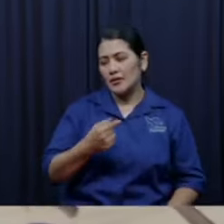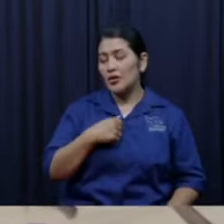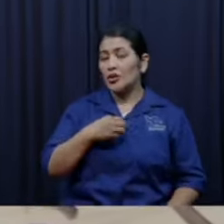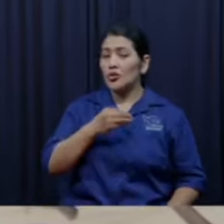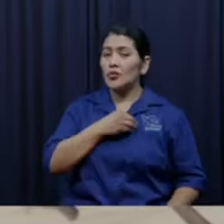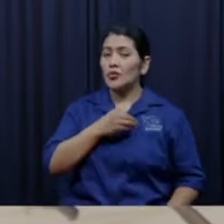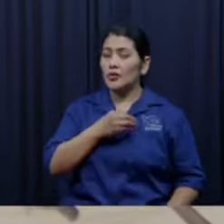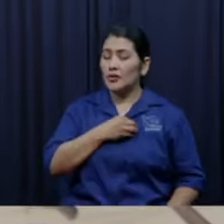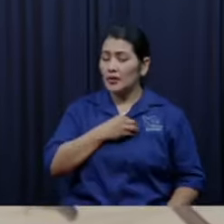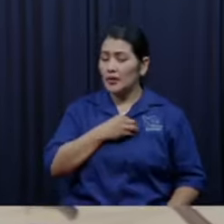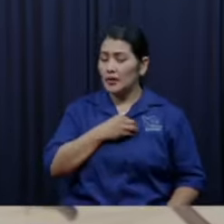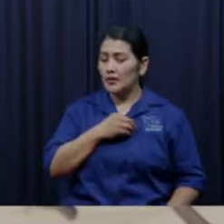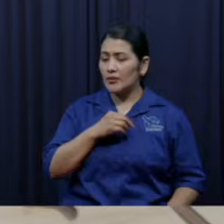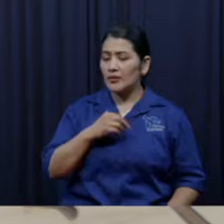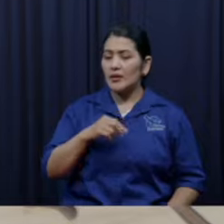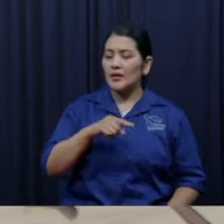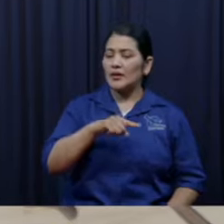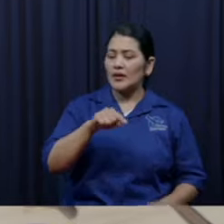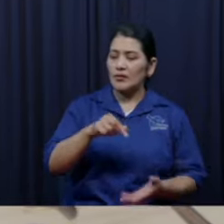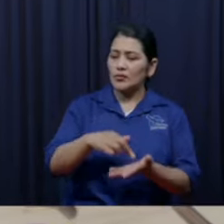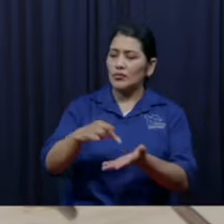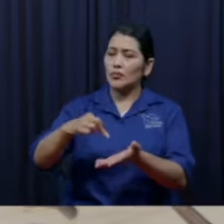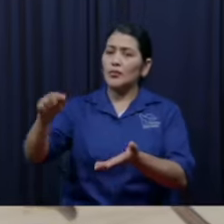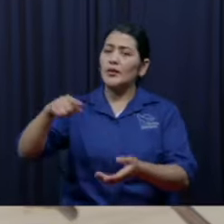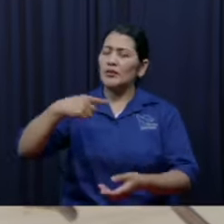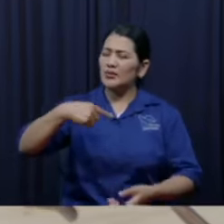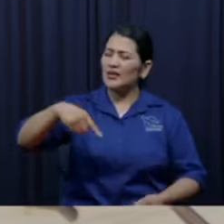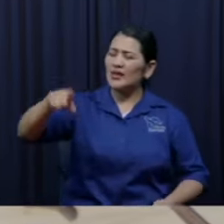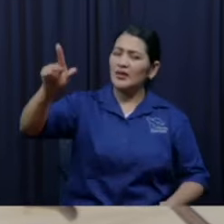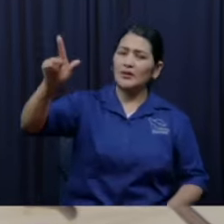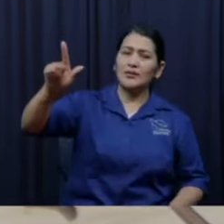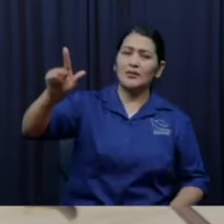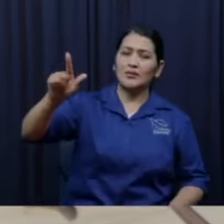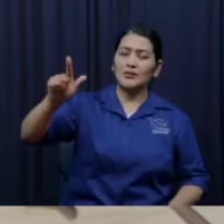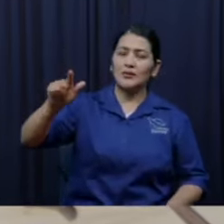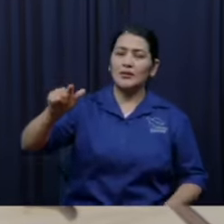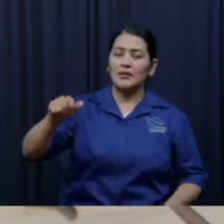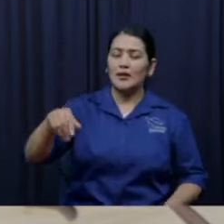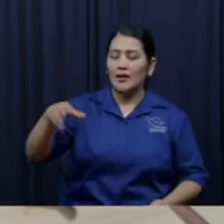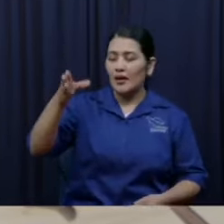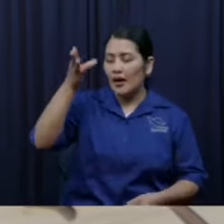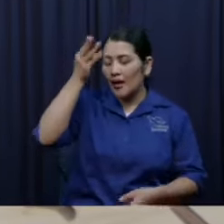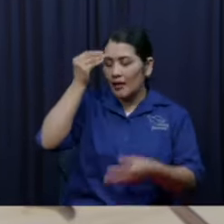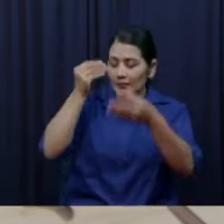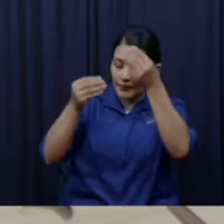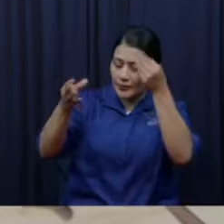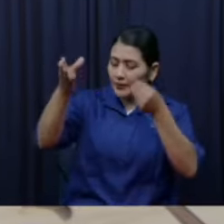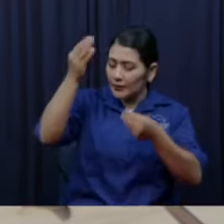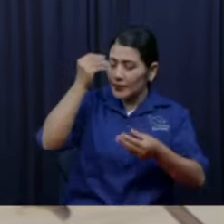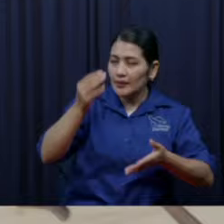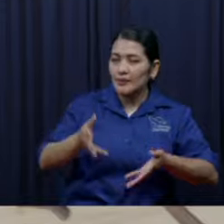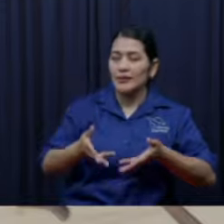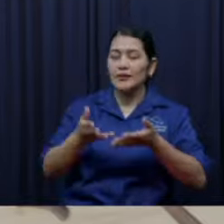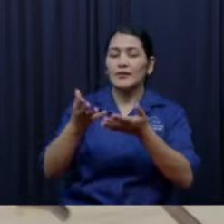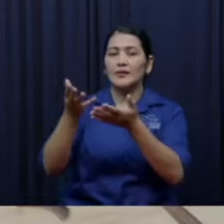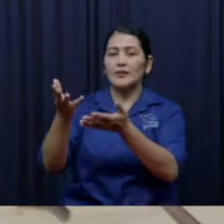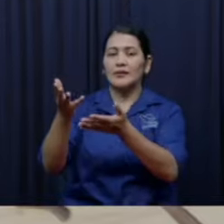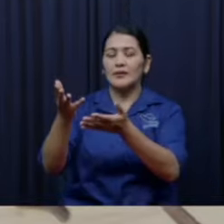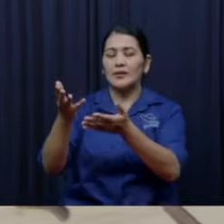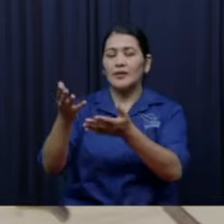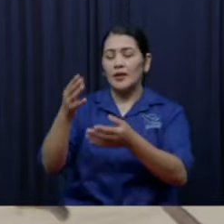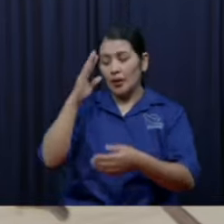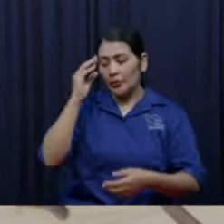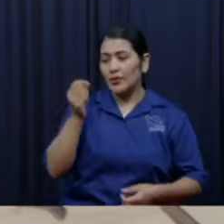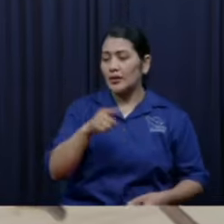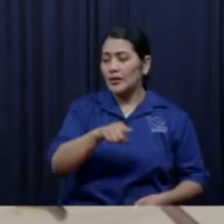a esa gente entonces quiero enseñarles a dar quiero enseñarles a dar lo que puedan lo que puedan está bueno le dije eso es lo que